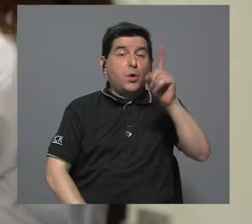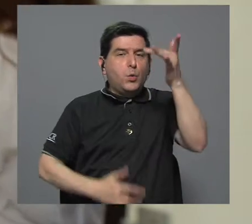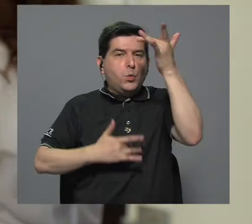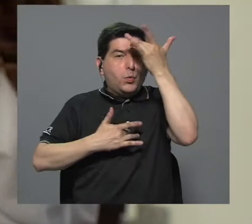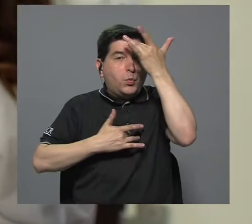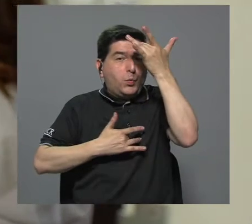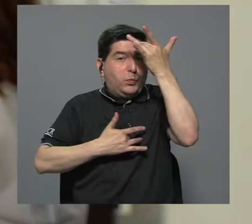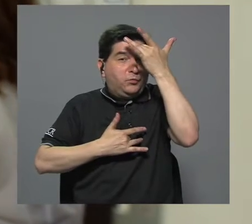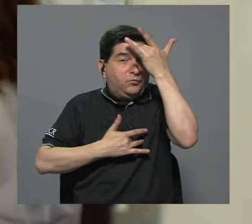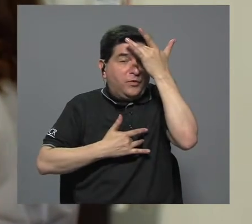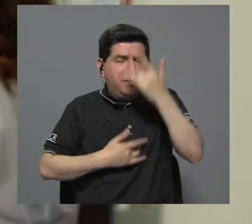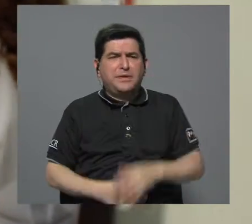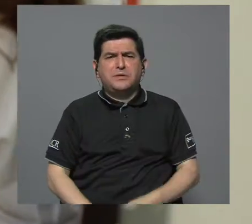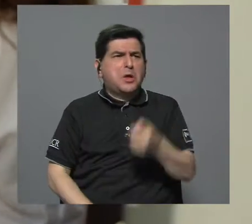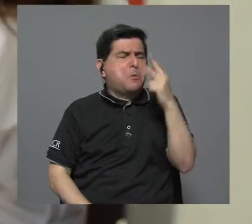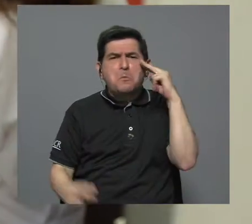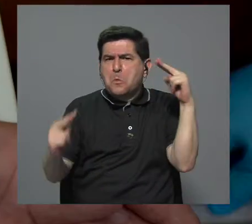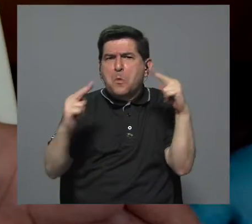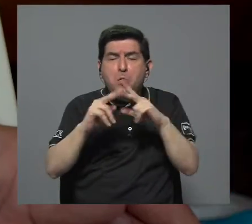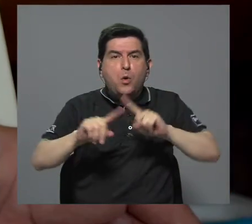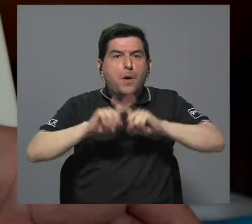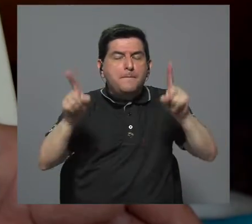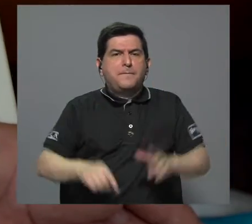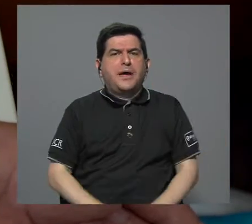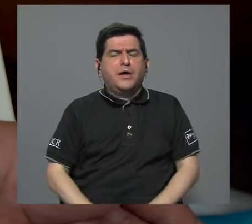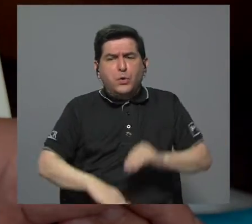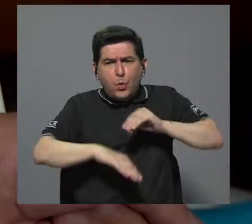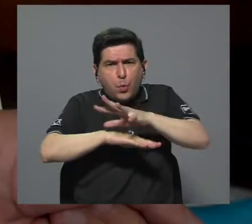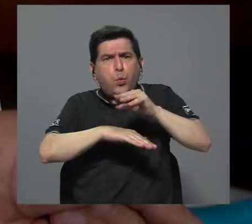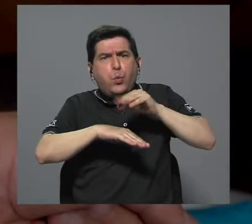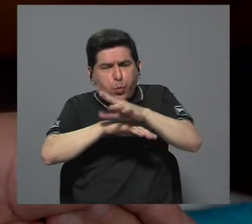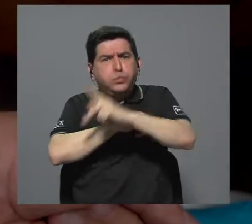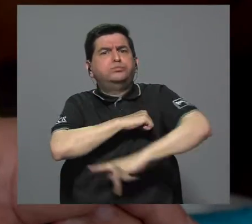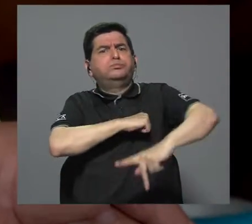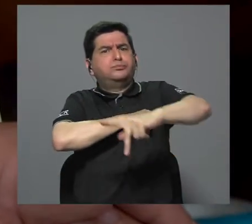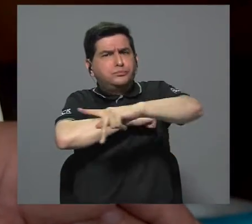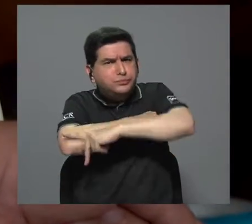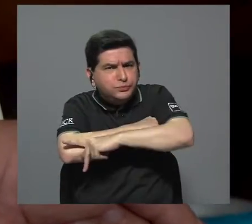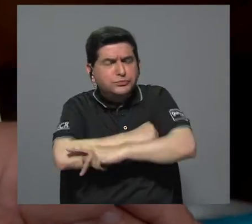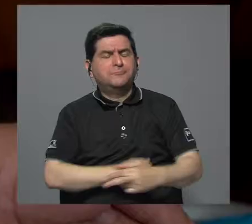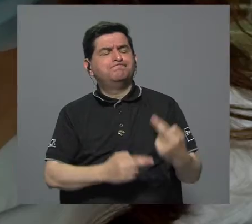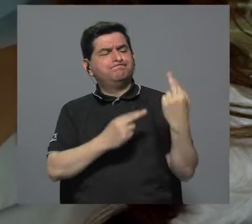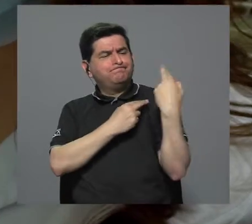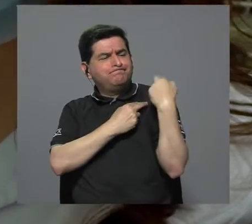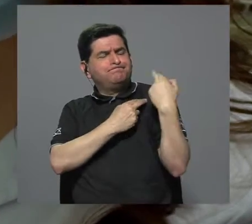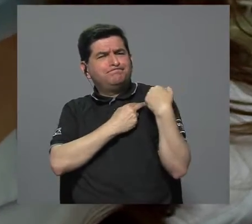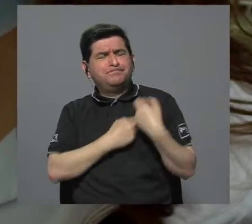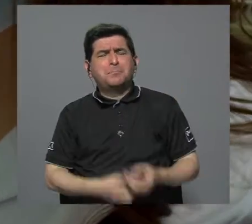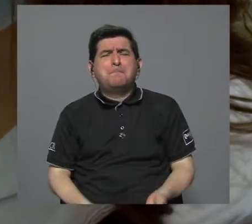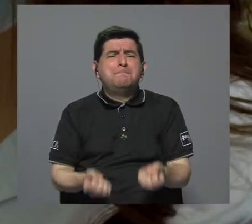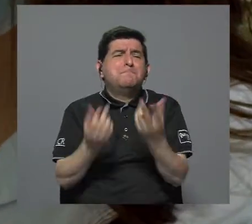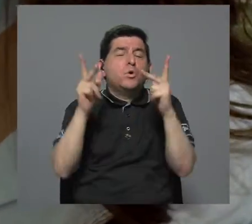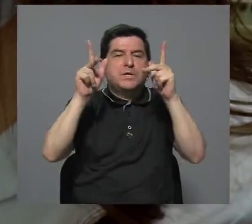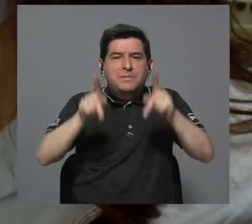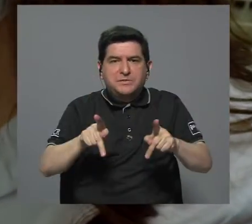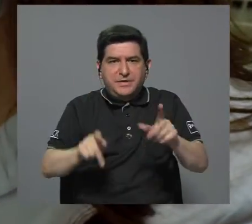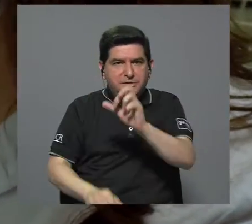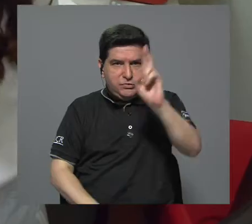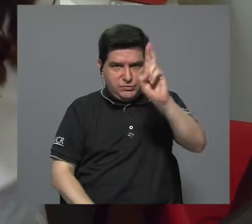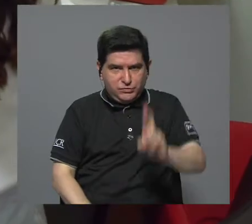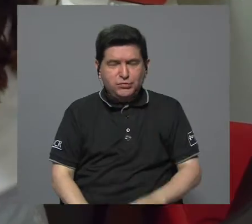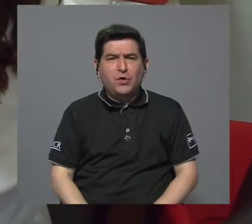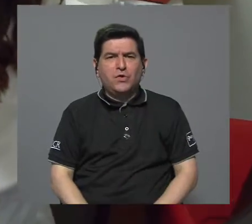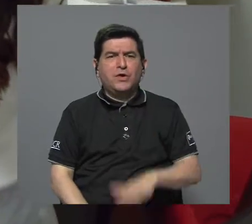Una enfermedad muy poco conocida pero de gran incidencia en nuestro país es la responsable de que cientos de